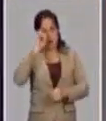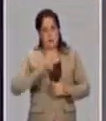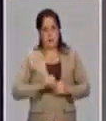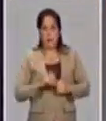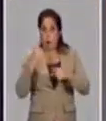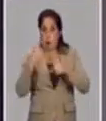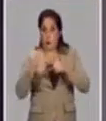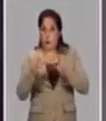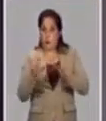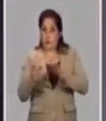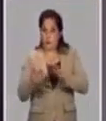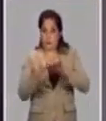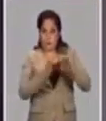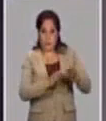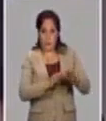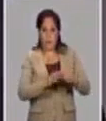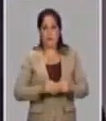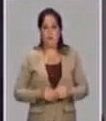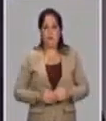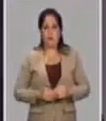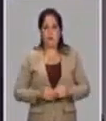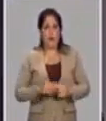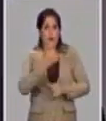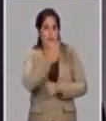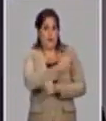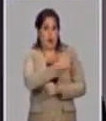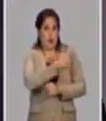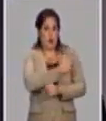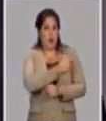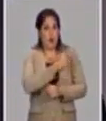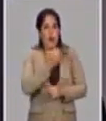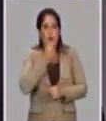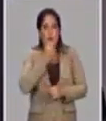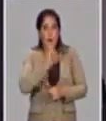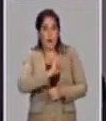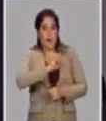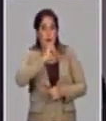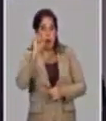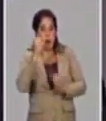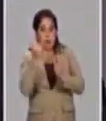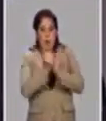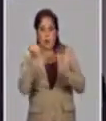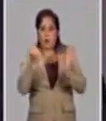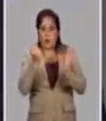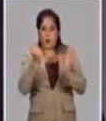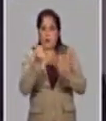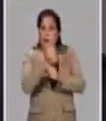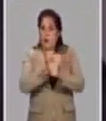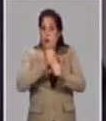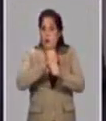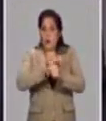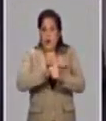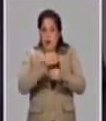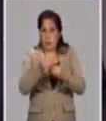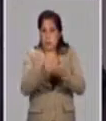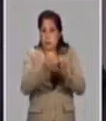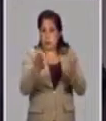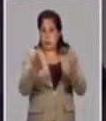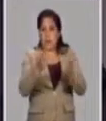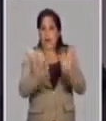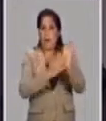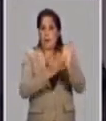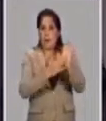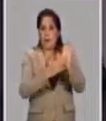Por otra parte, yo diría también que las vacunas que han obtenido una autorización de uso han